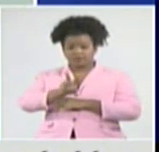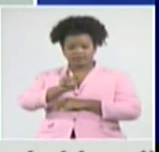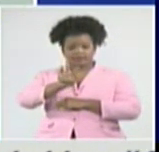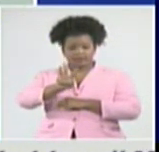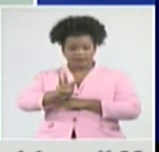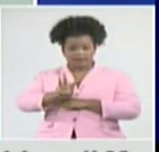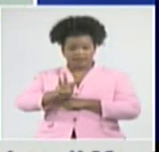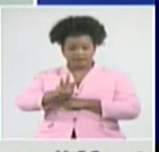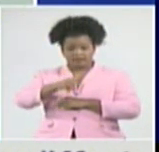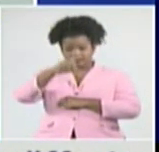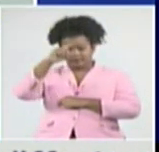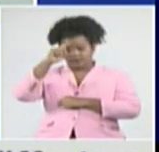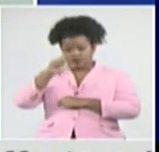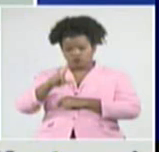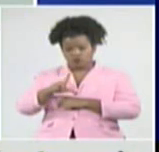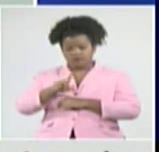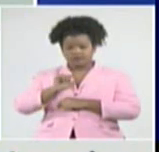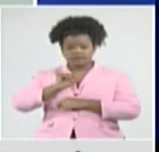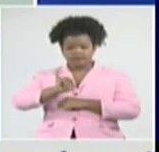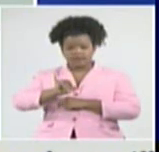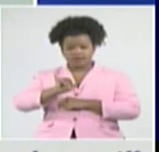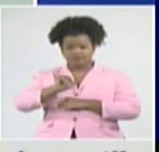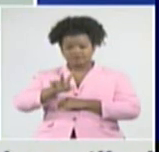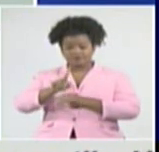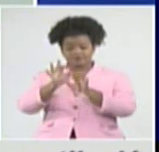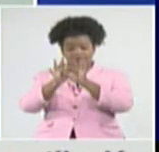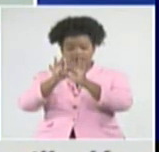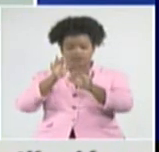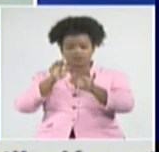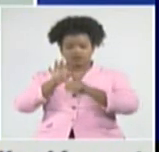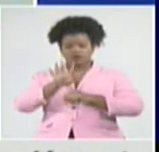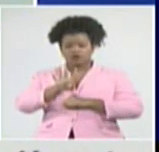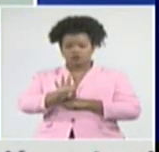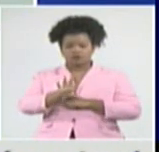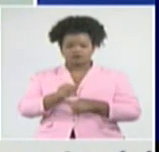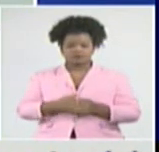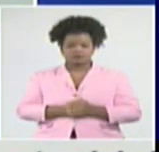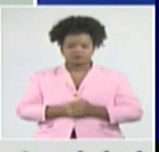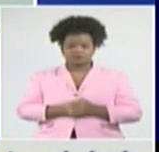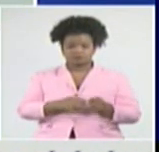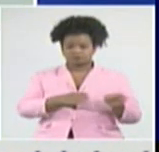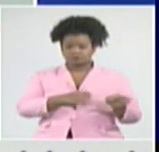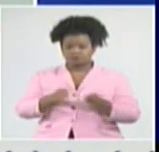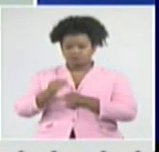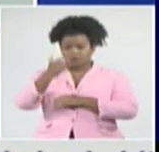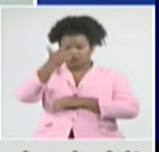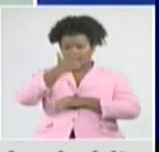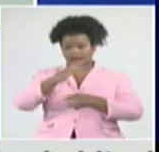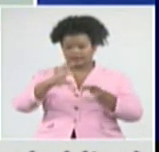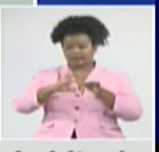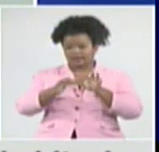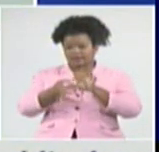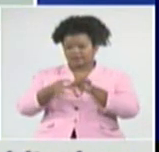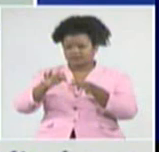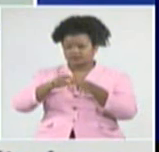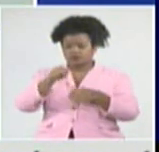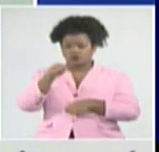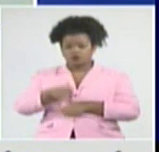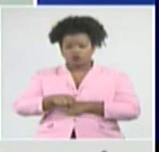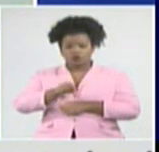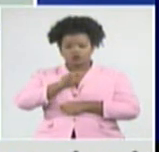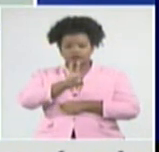San Luis, 6, y Viñales, 4. Avanzamos, Artemisa, hoy con 332 casos